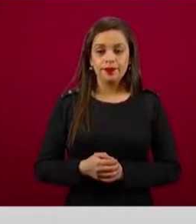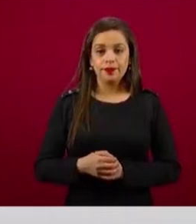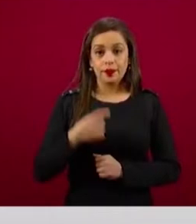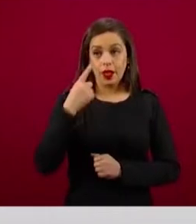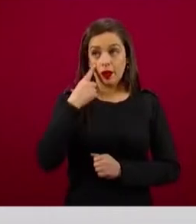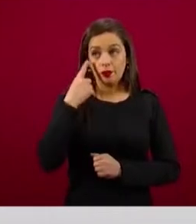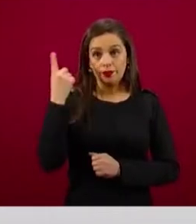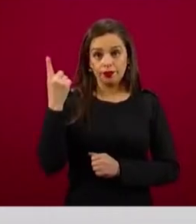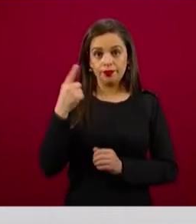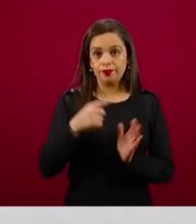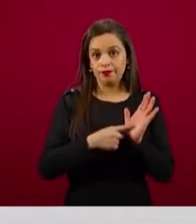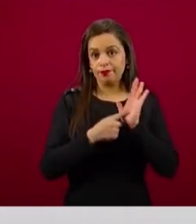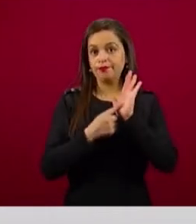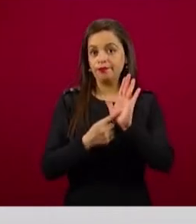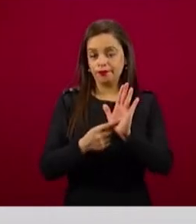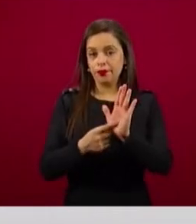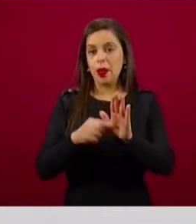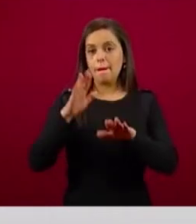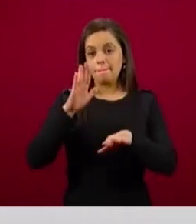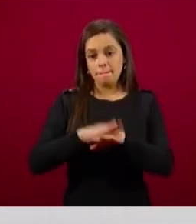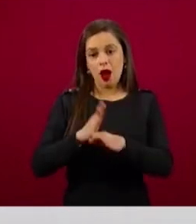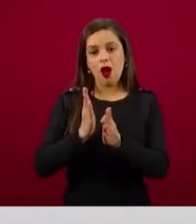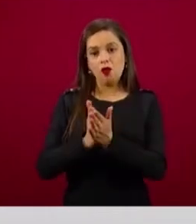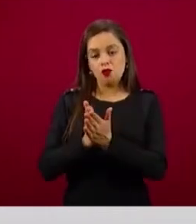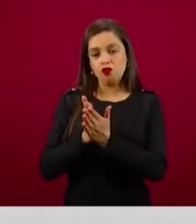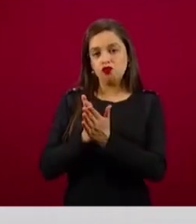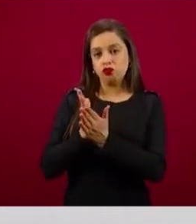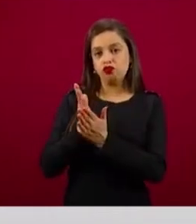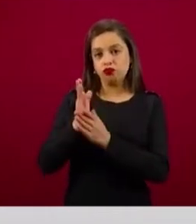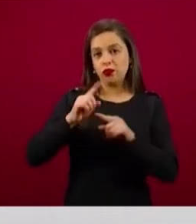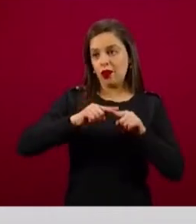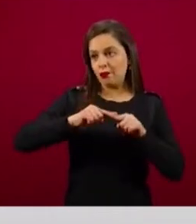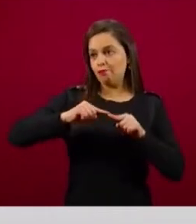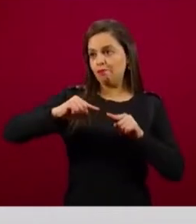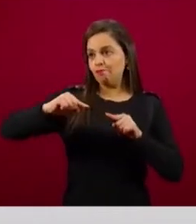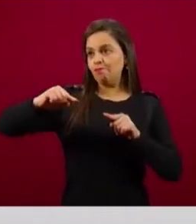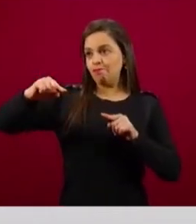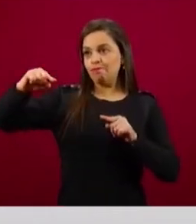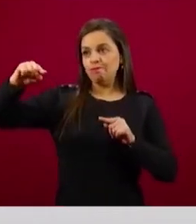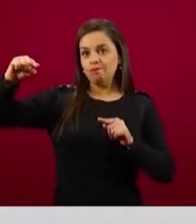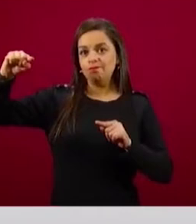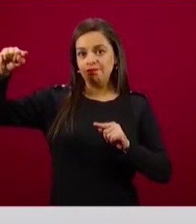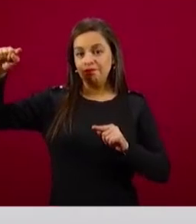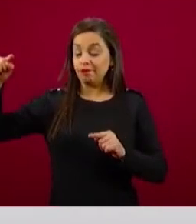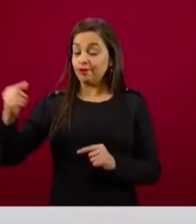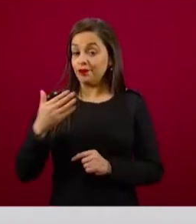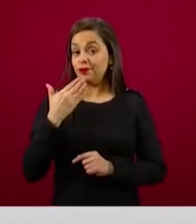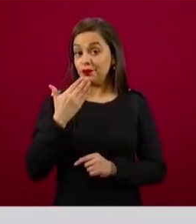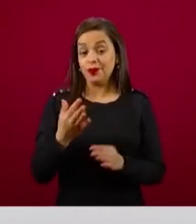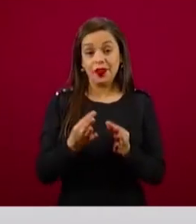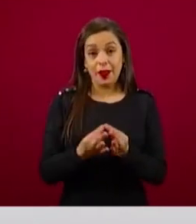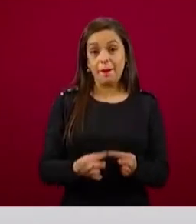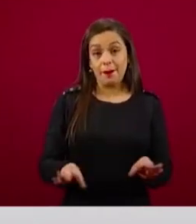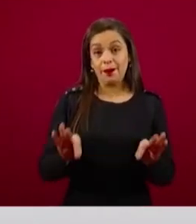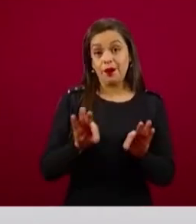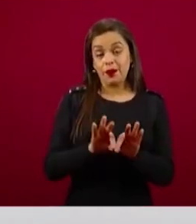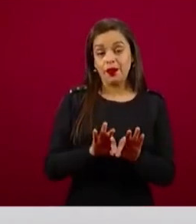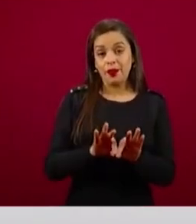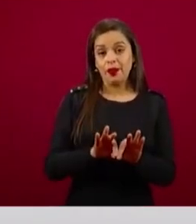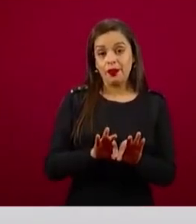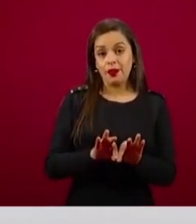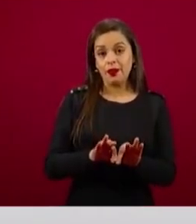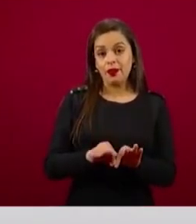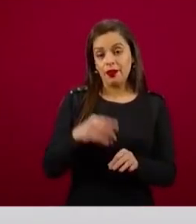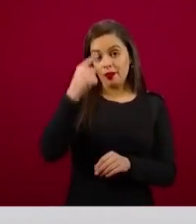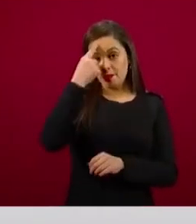ustedes cómo ya va creciendo, va tomando ritmo de manera muy importante, de manera que podamos llegar lo